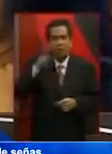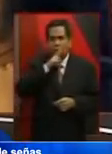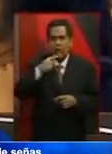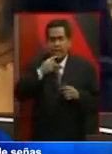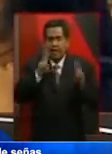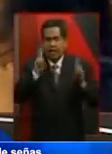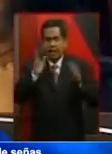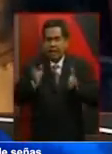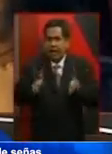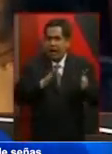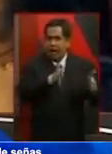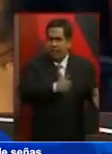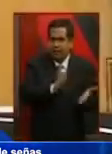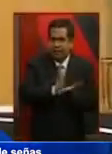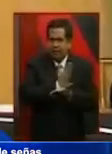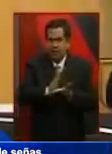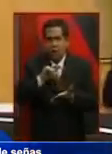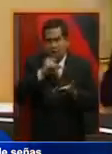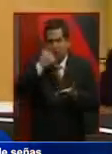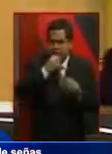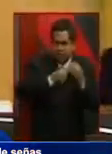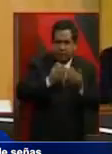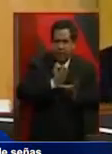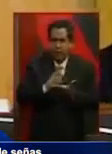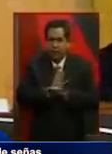discusión de este tema se realizara durante una cena de trabajo.